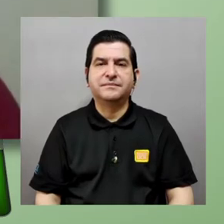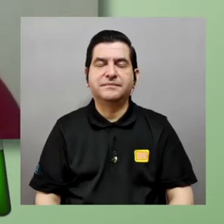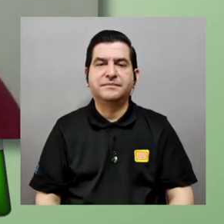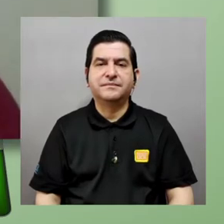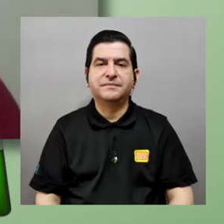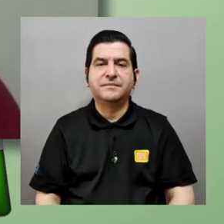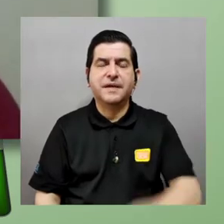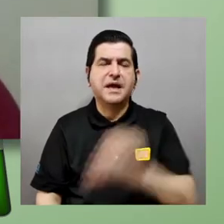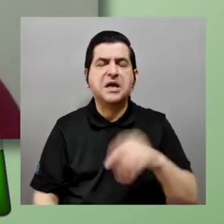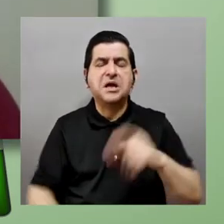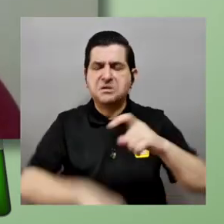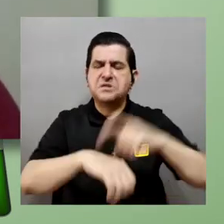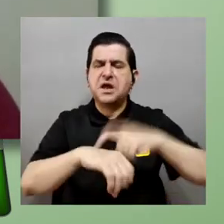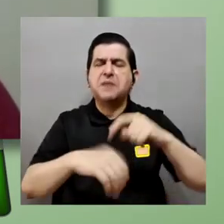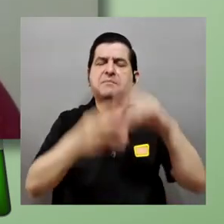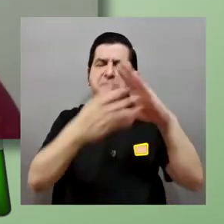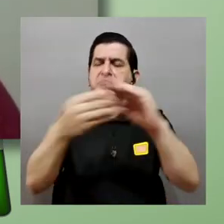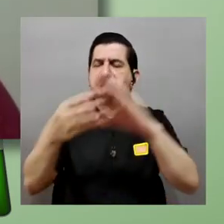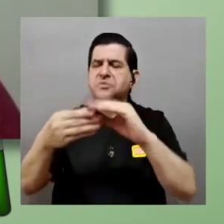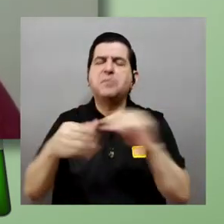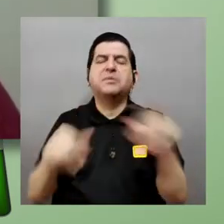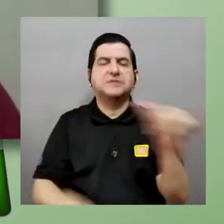para comentar ¿Verdad?